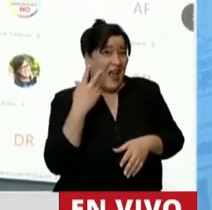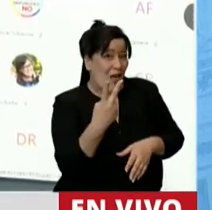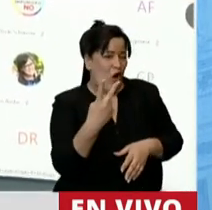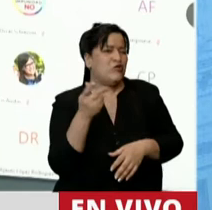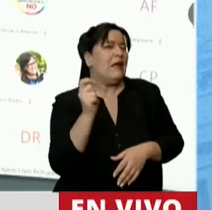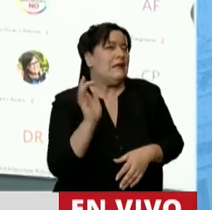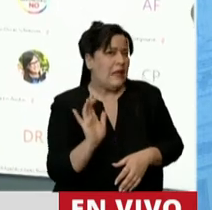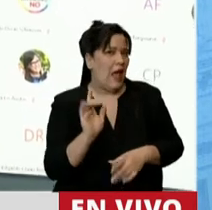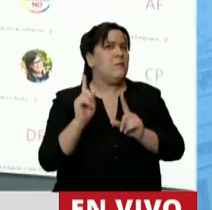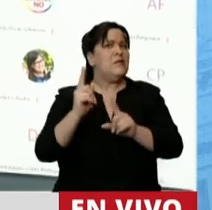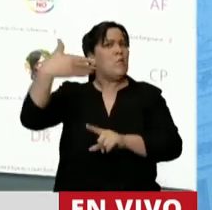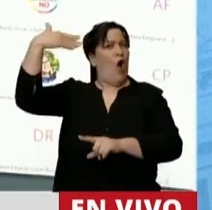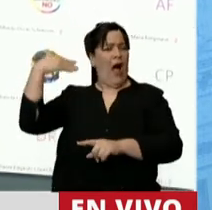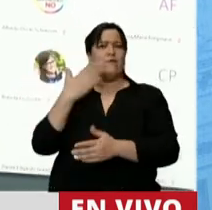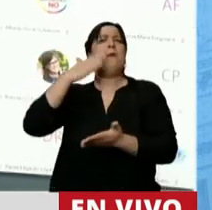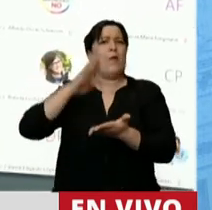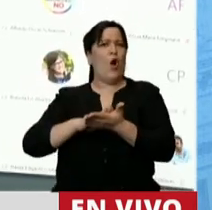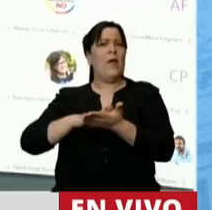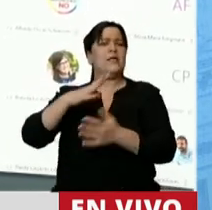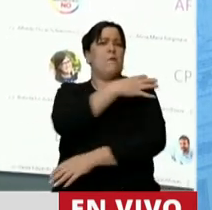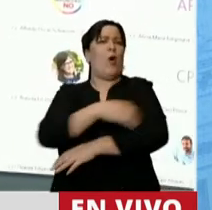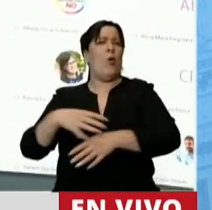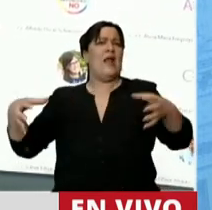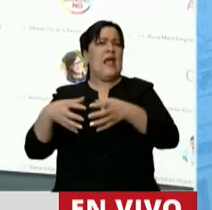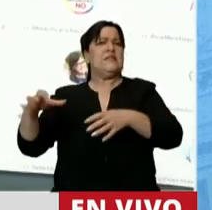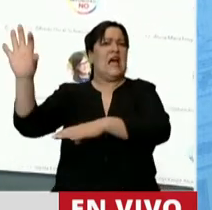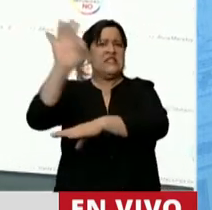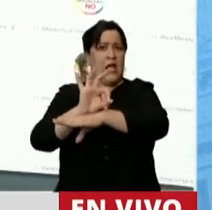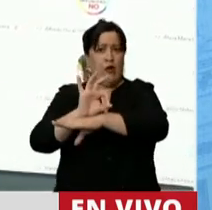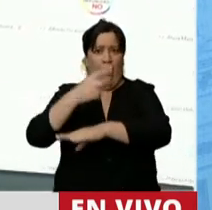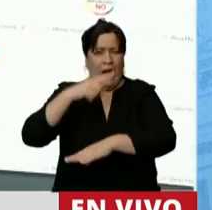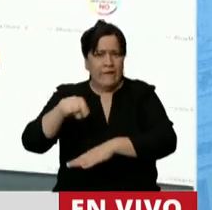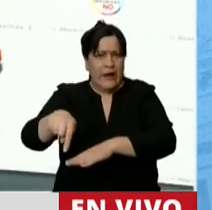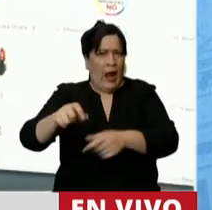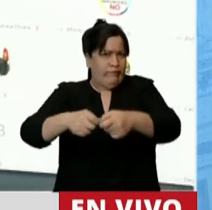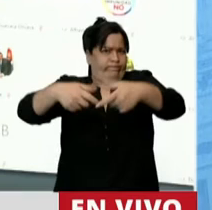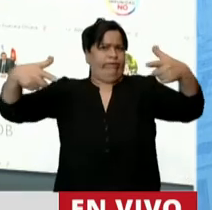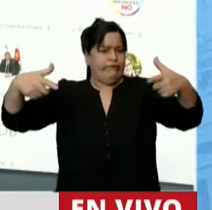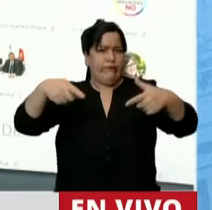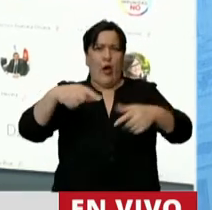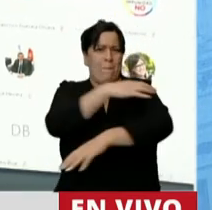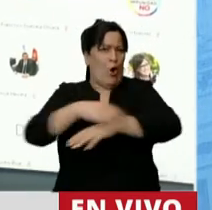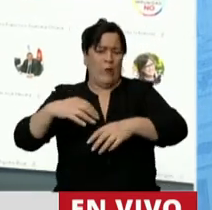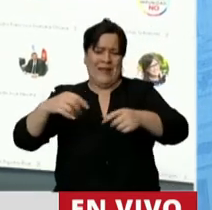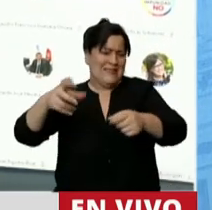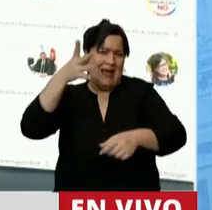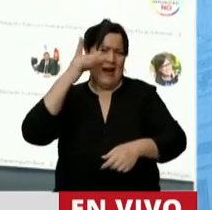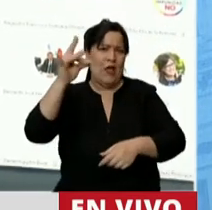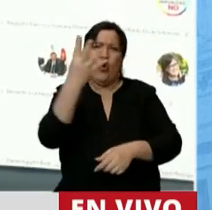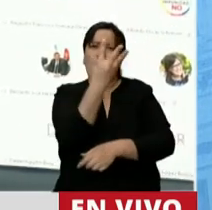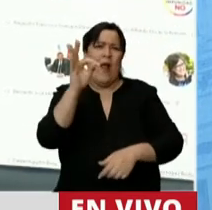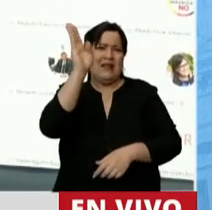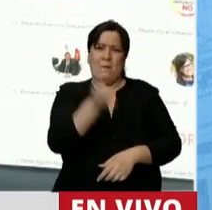llegaron prometiendo la pobreza cero y se fueron dejando un país con una pobreza récord del 40%.